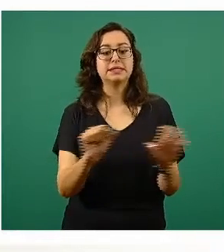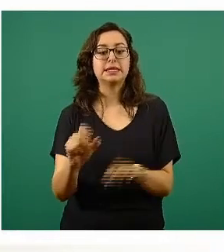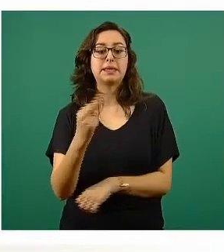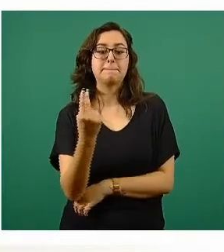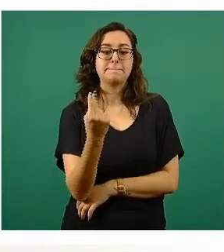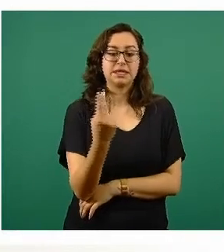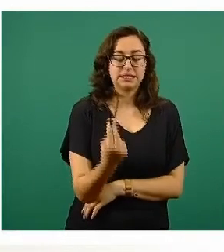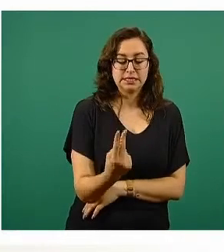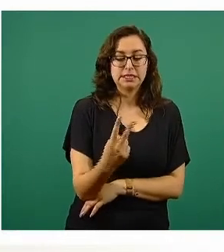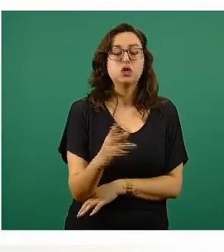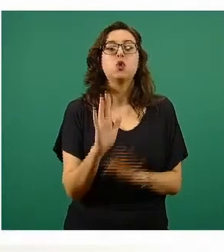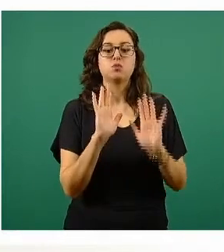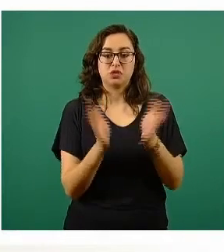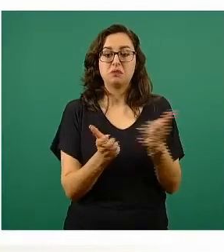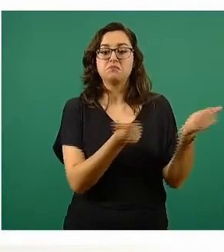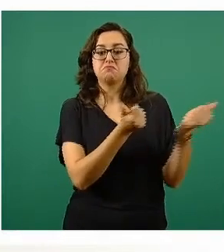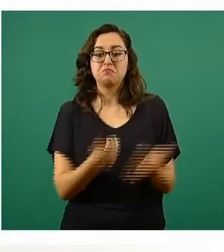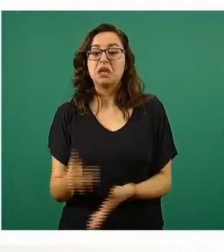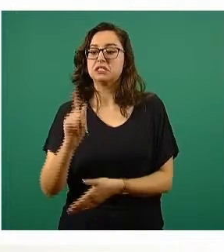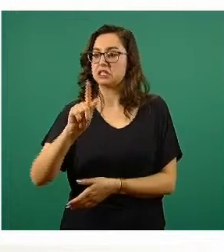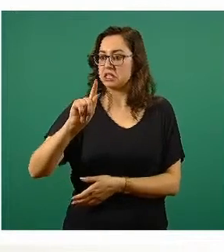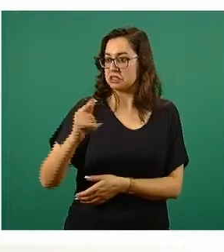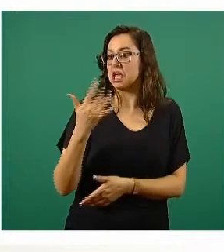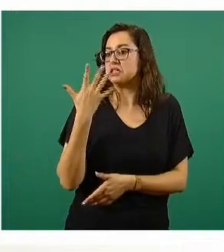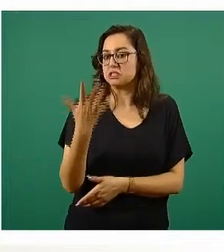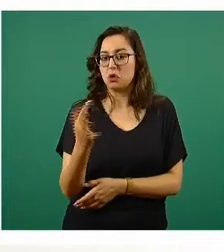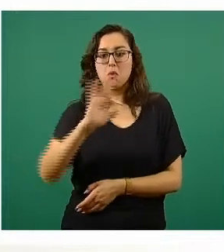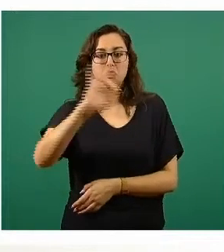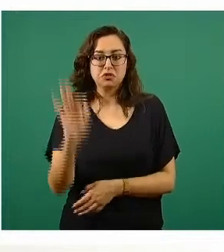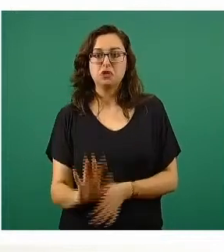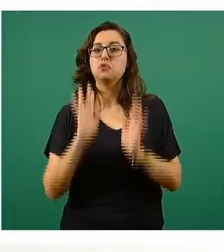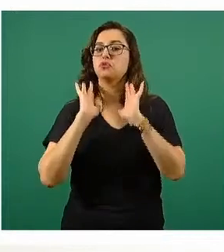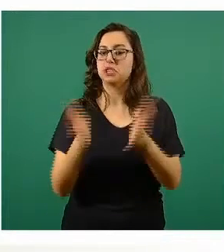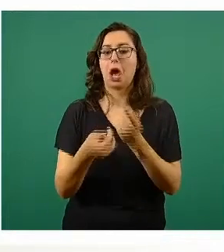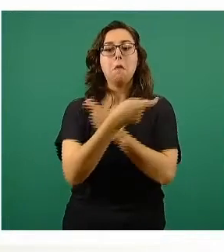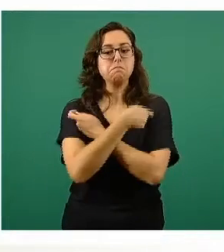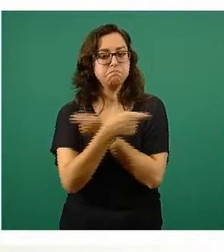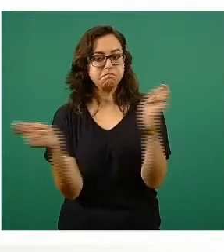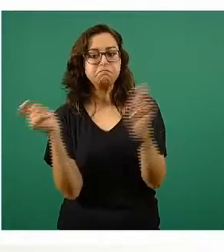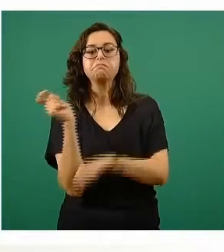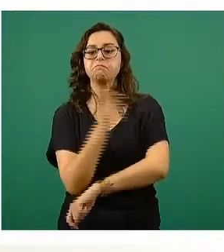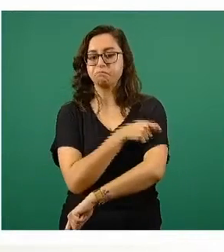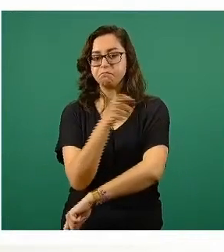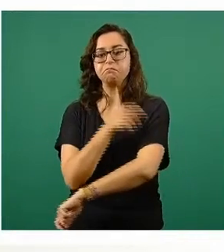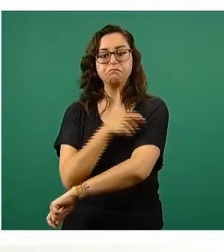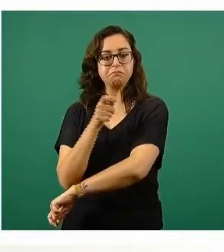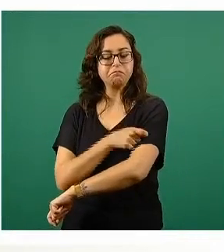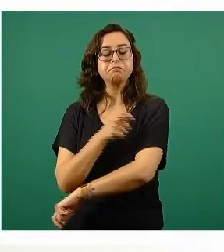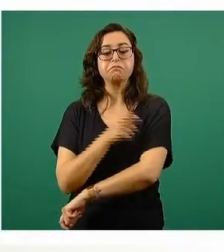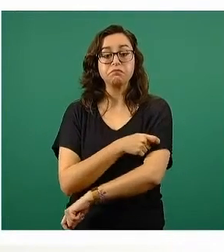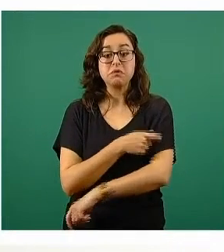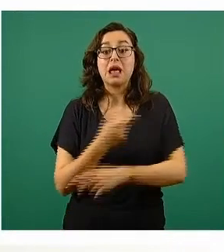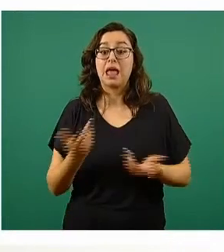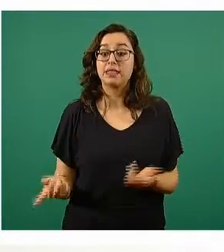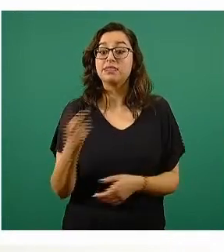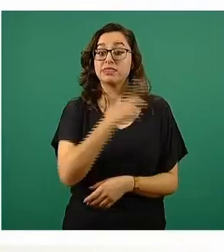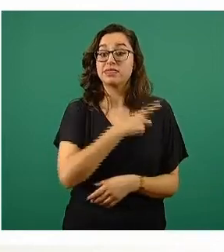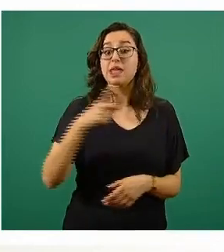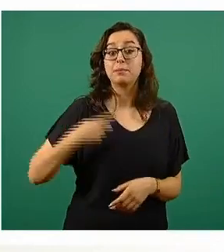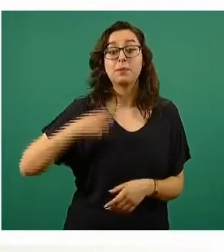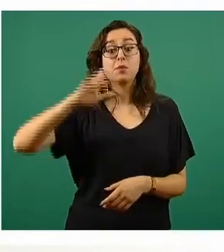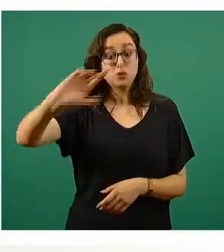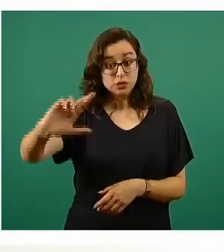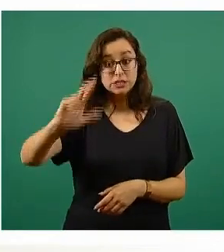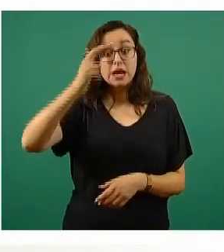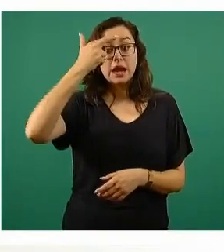75 por ciento han sido ya aplicadas. Hay que recordar que una cantidad muy importante de